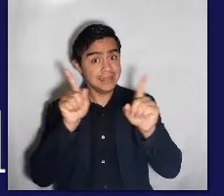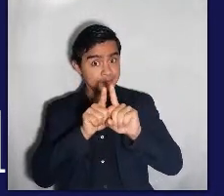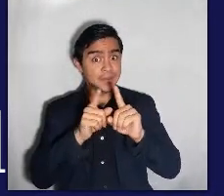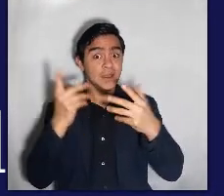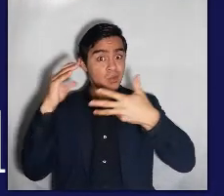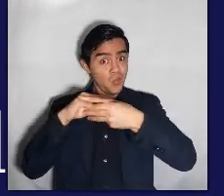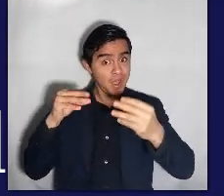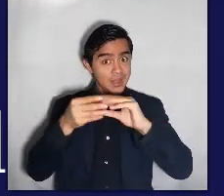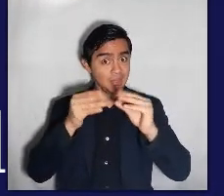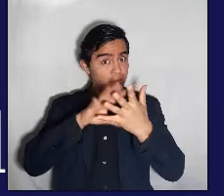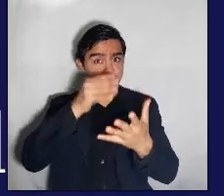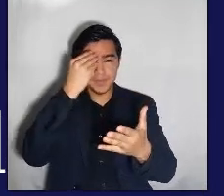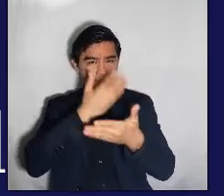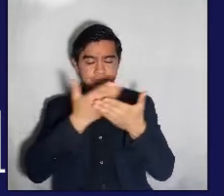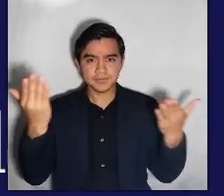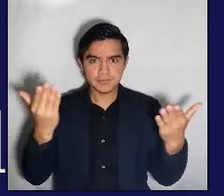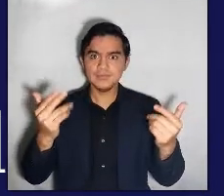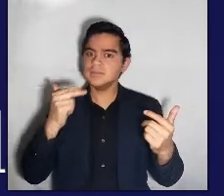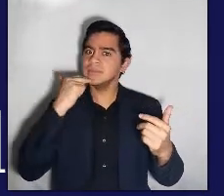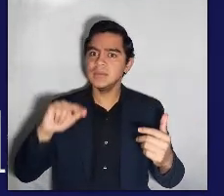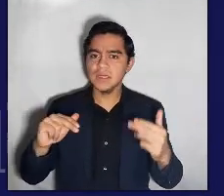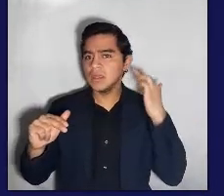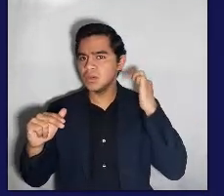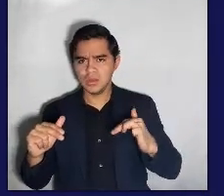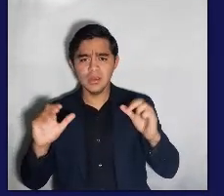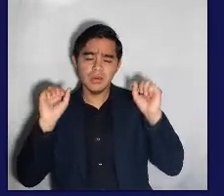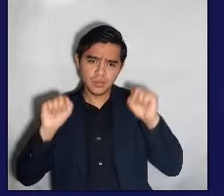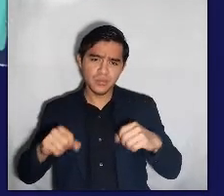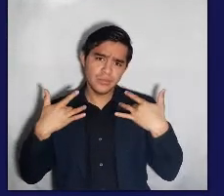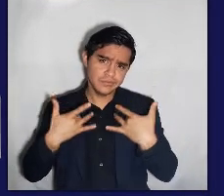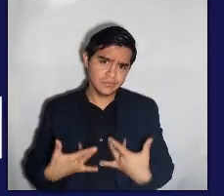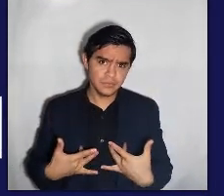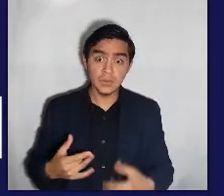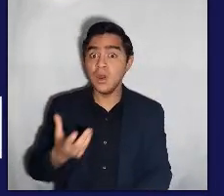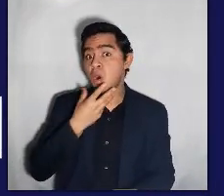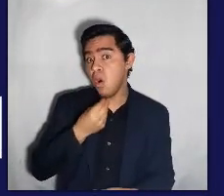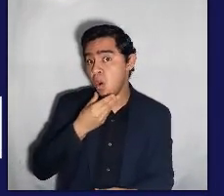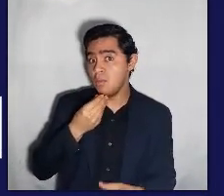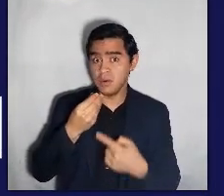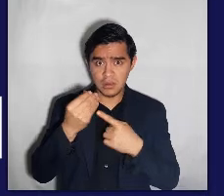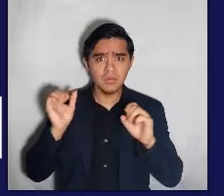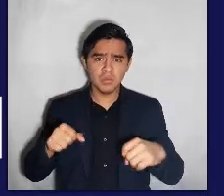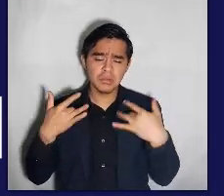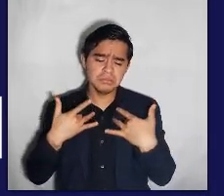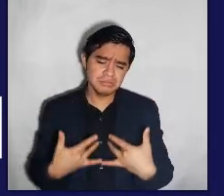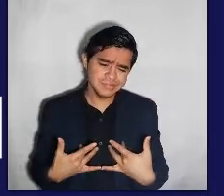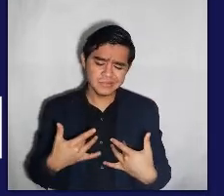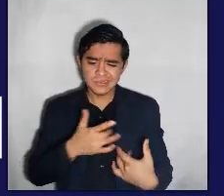podemos ser valientes. También nos dice que tanto las niñas y los niños podemos estar tristes.